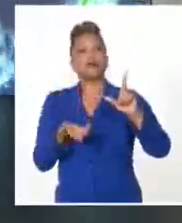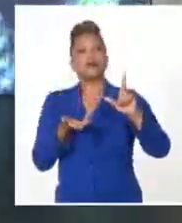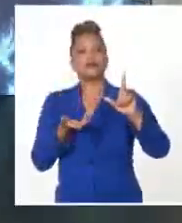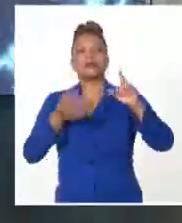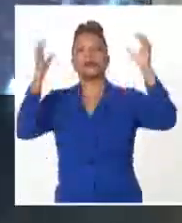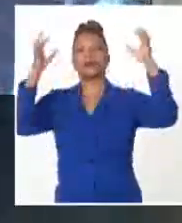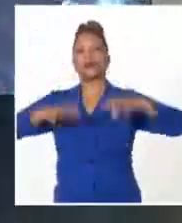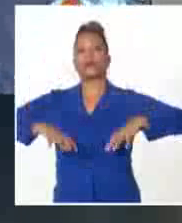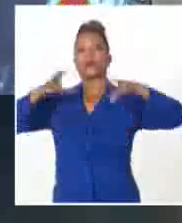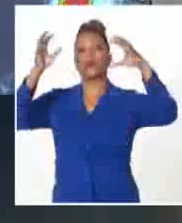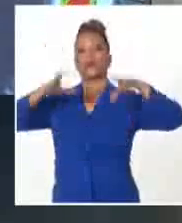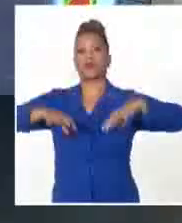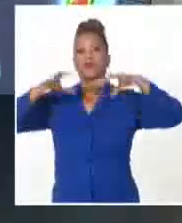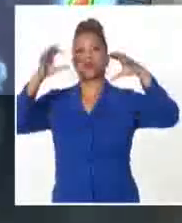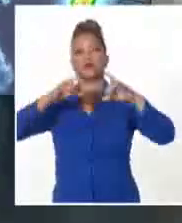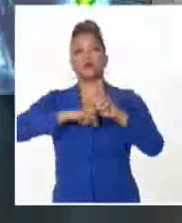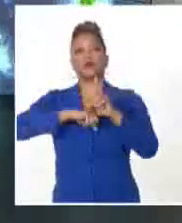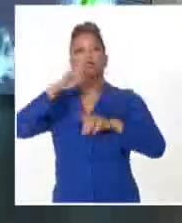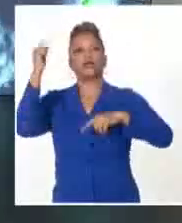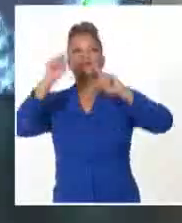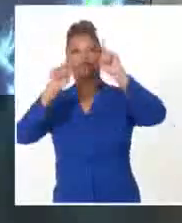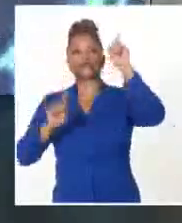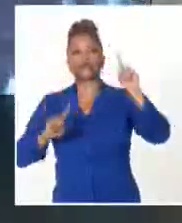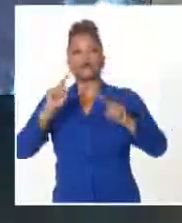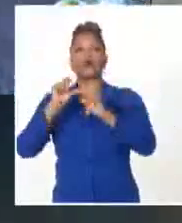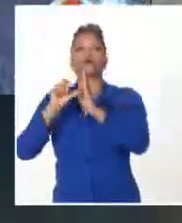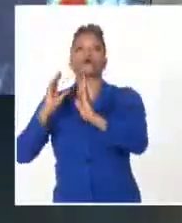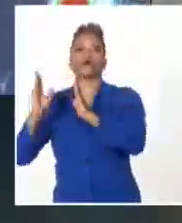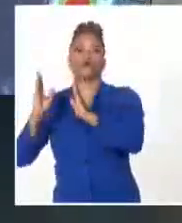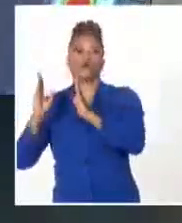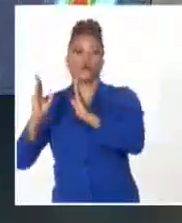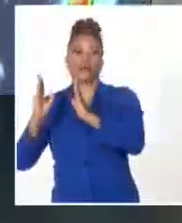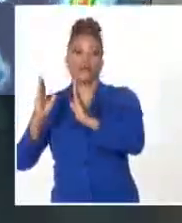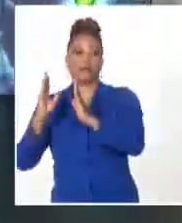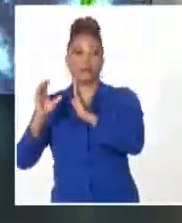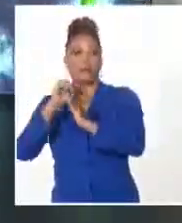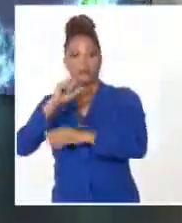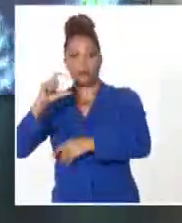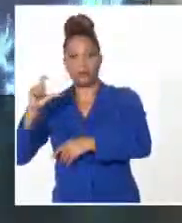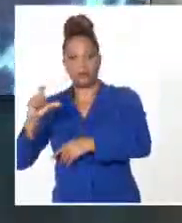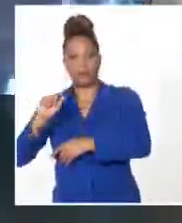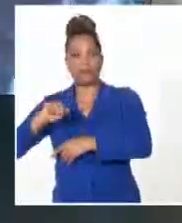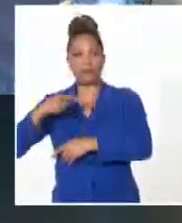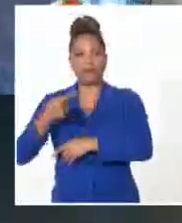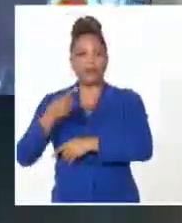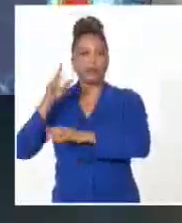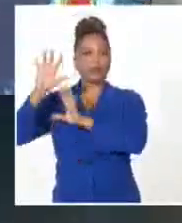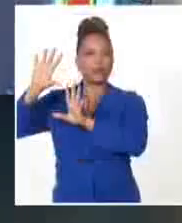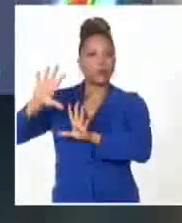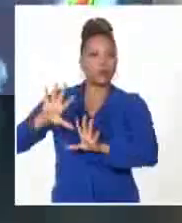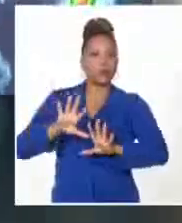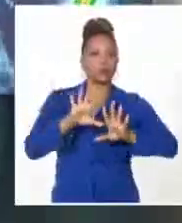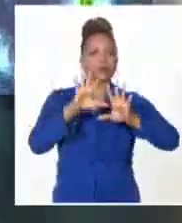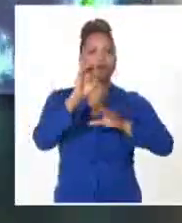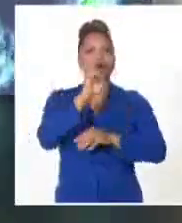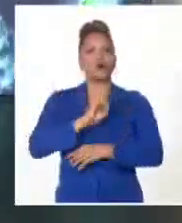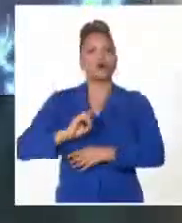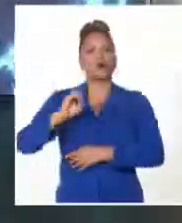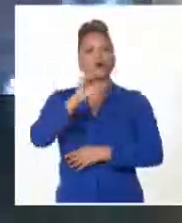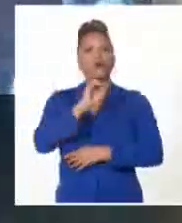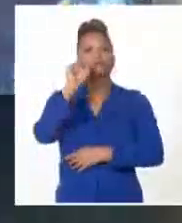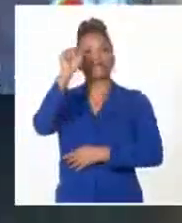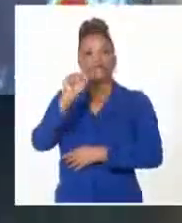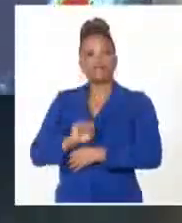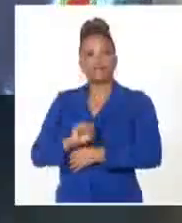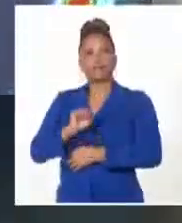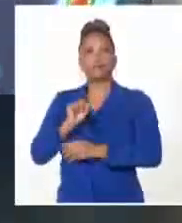chubascos y tormentas eléctricas en el occidente del país y para mañana la onda tropical estará transitando hacia el oeste, al sur de